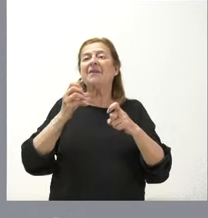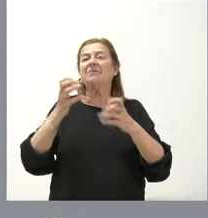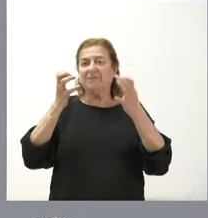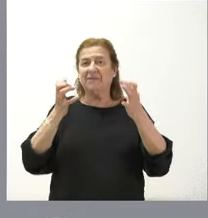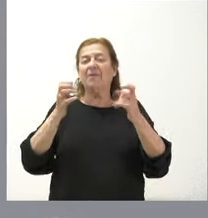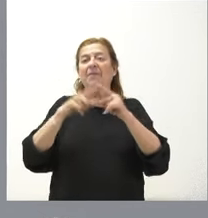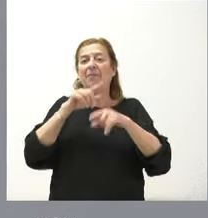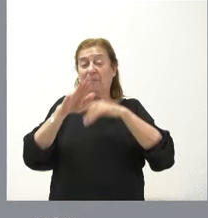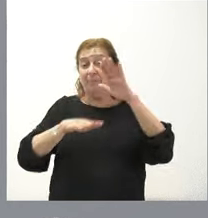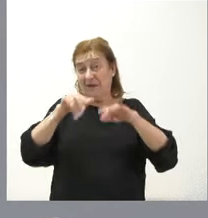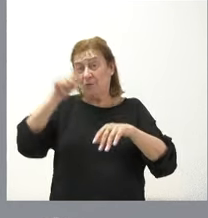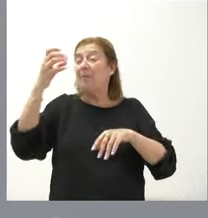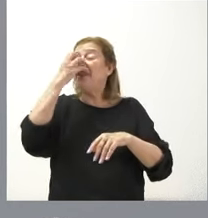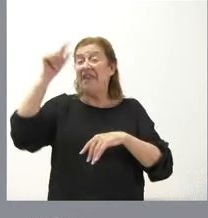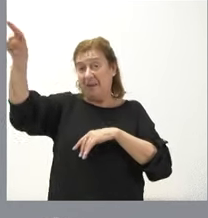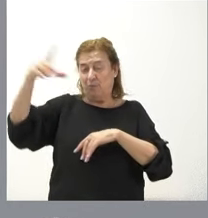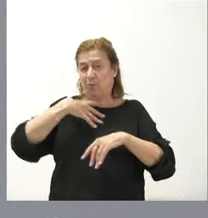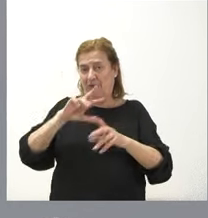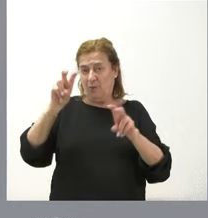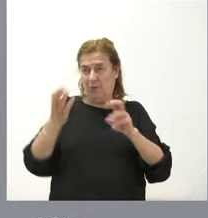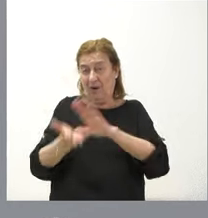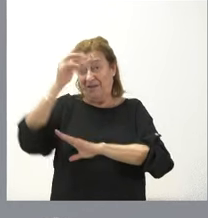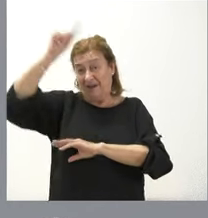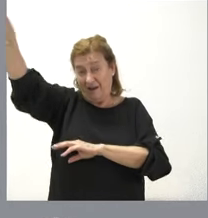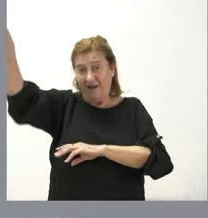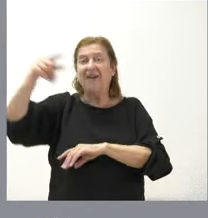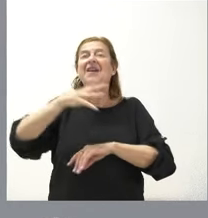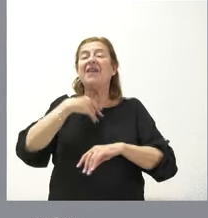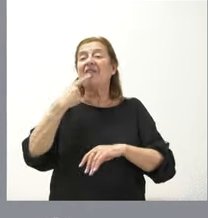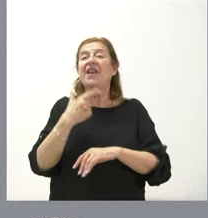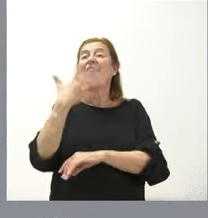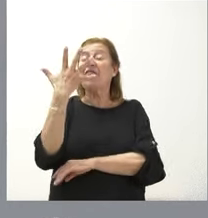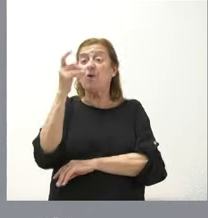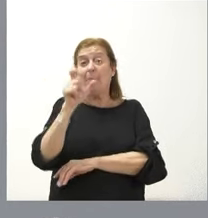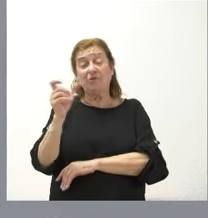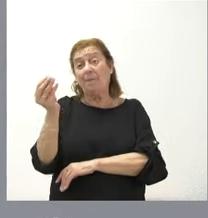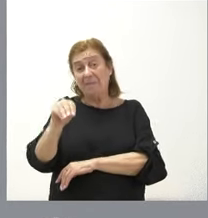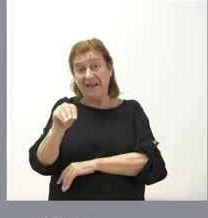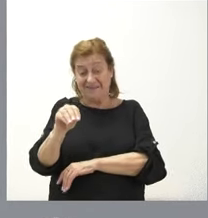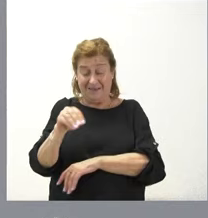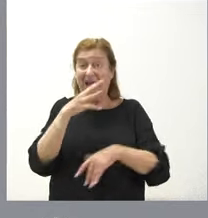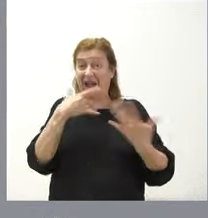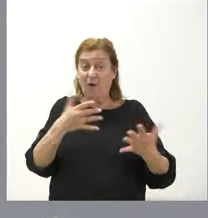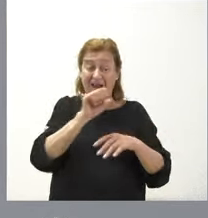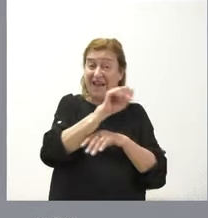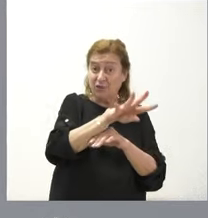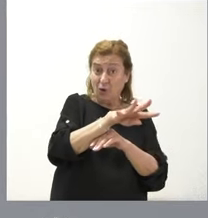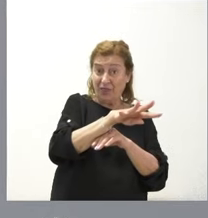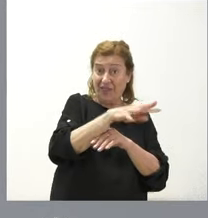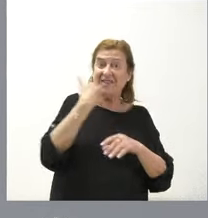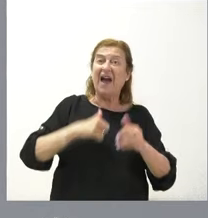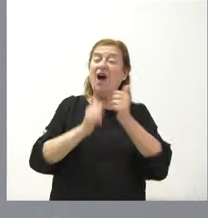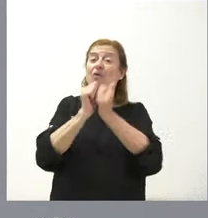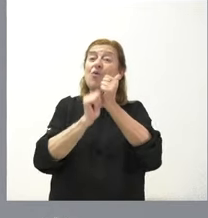procedimiento en el caso de Medina del Campo. Supondría cinco más de los actuales 14 que ya han participado en el